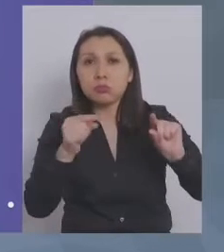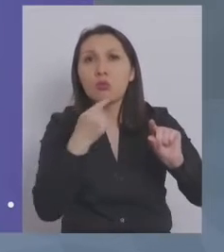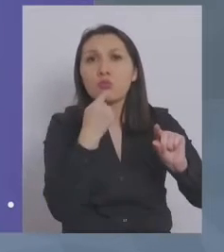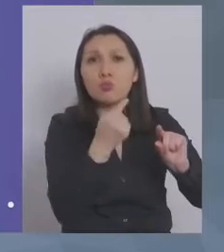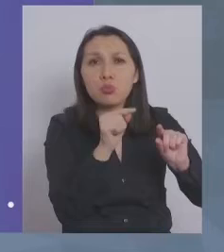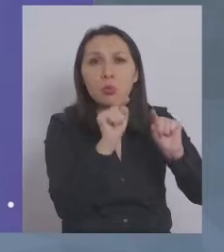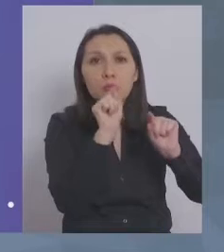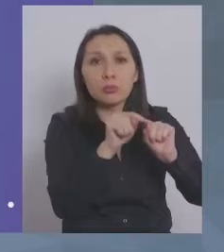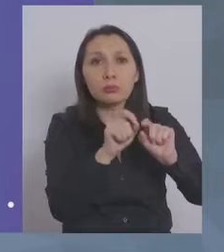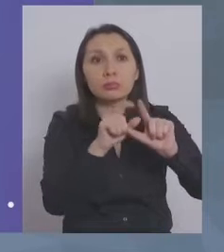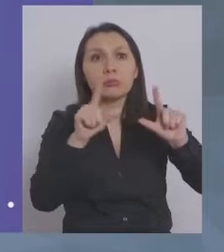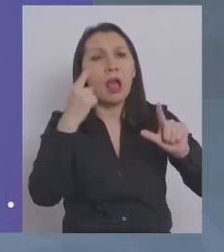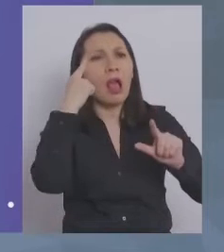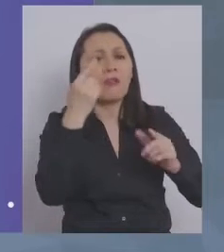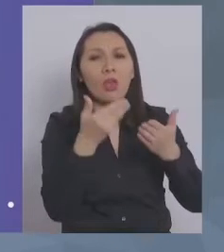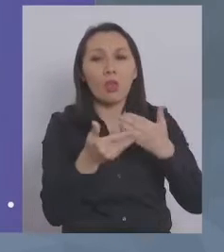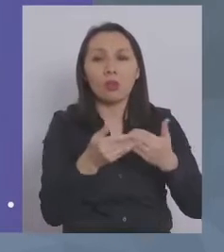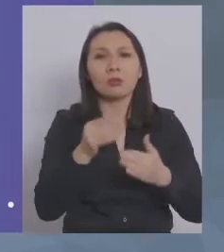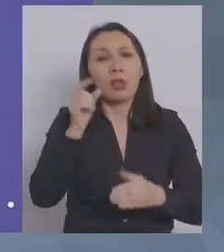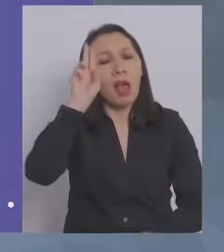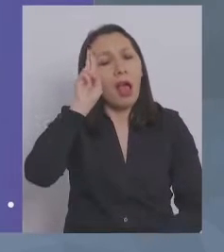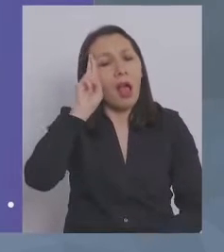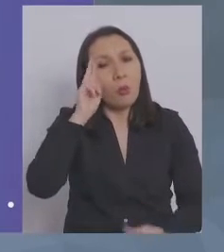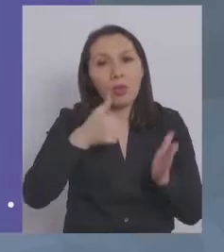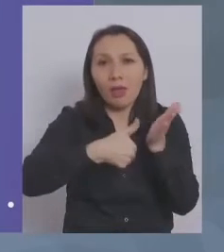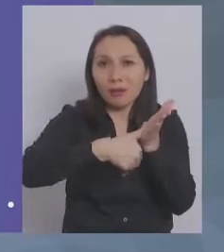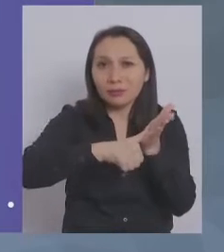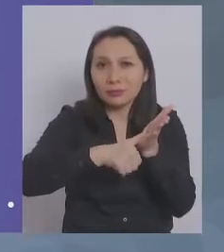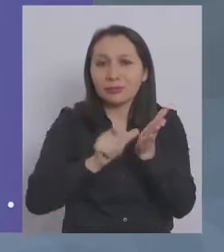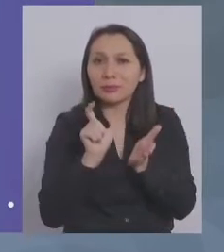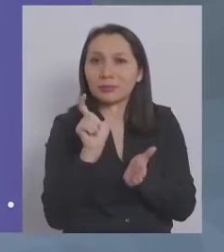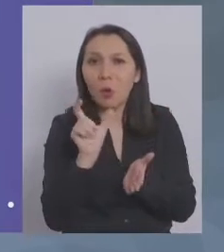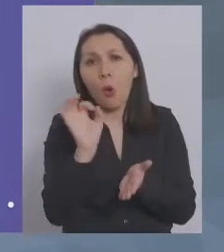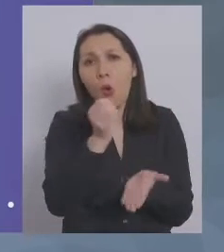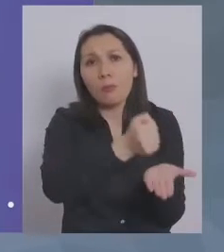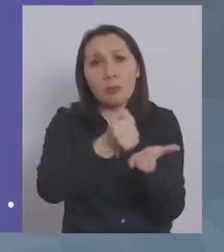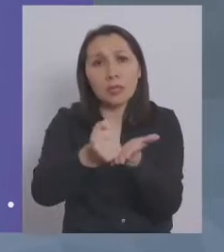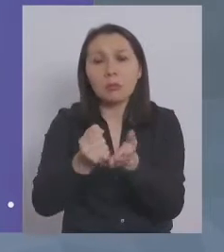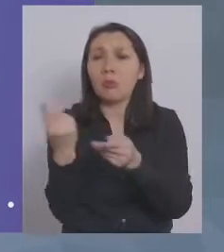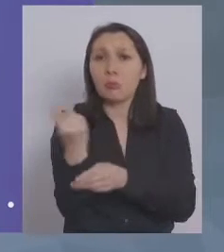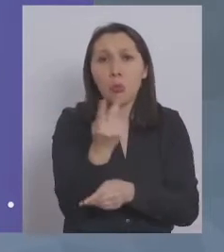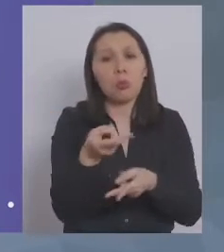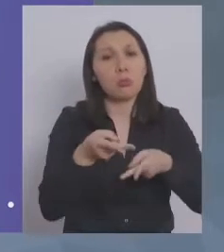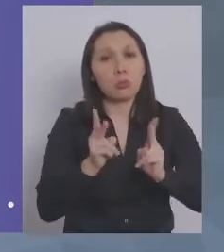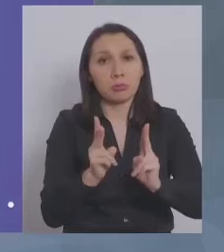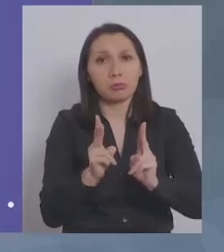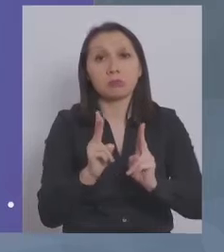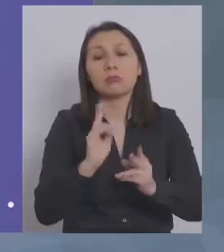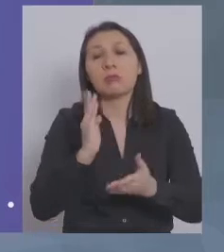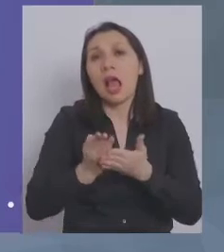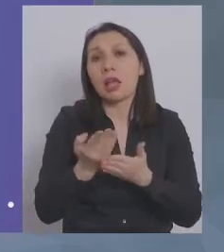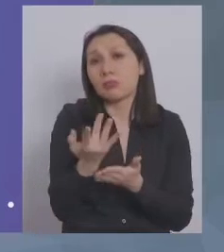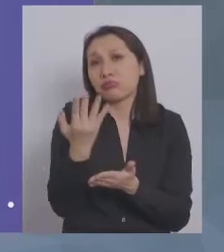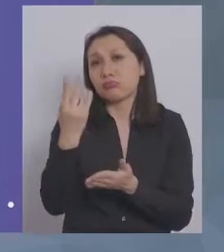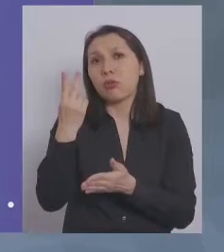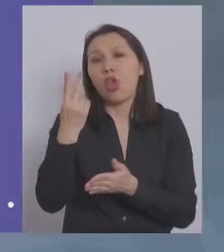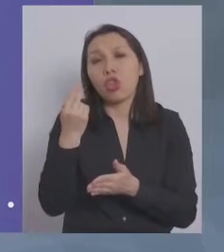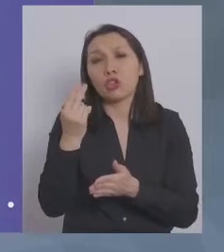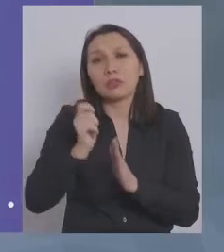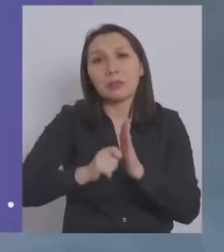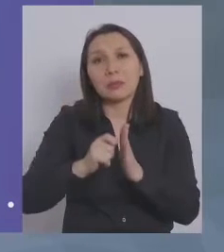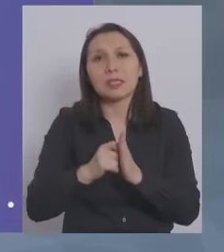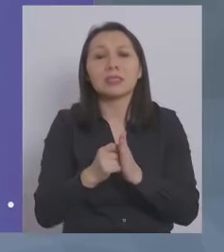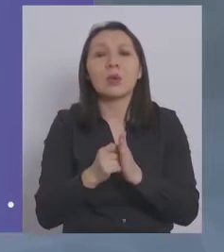Importante recordar, carnet o pasaporte, cualquiera de los dos sirve para votar. Hasta 12 meses de vencimiento